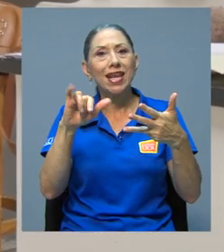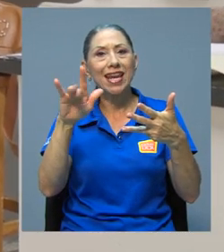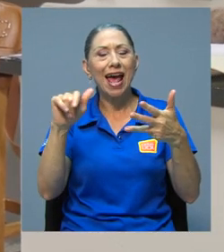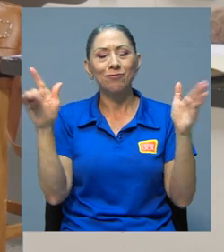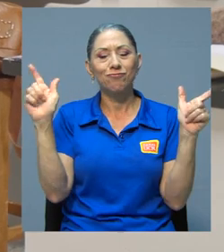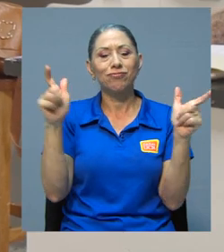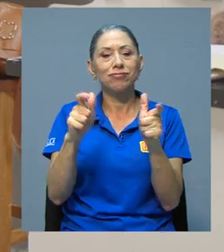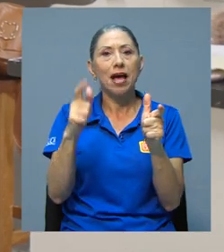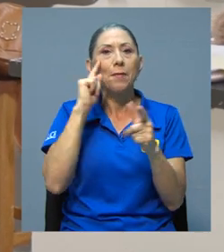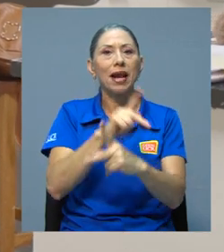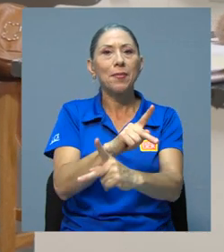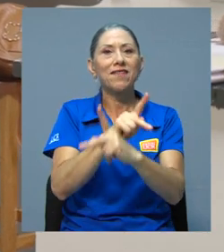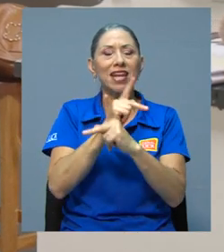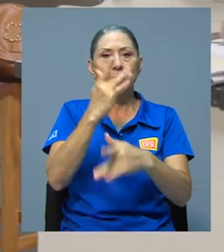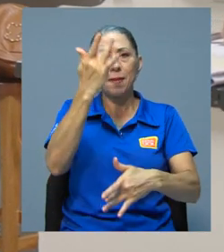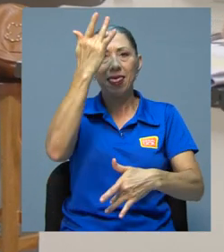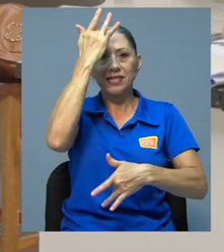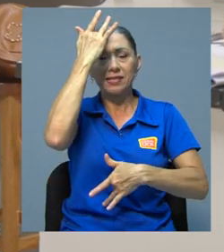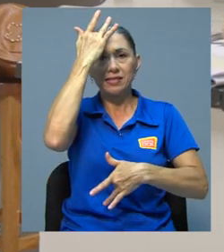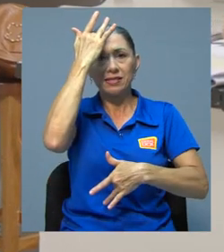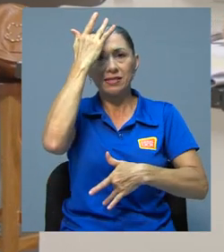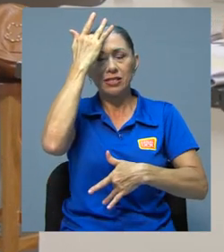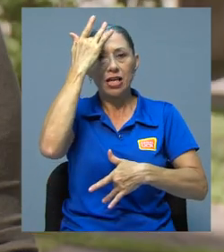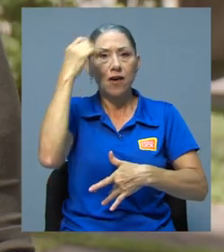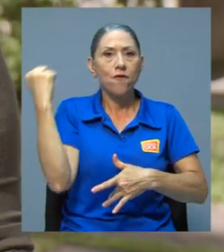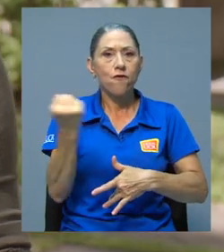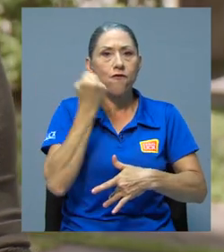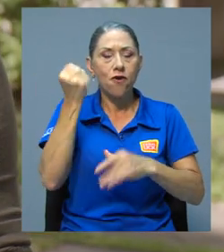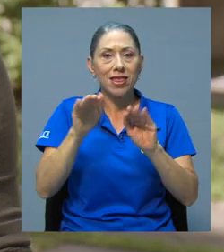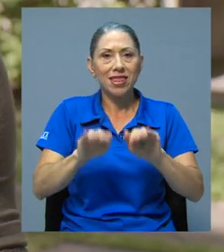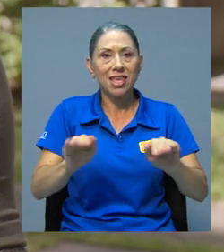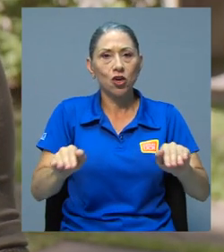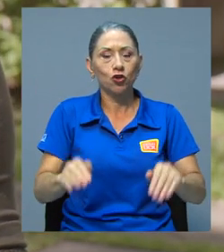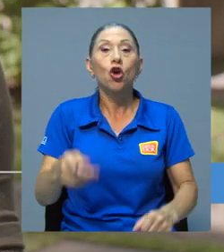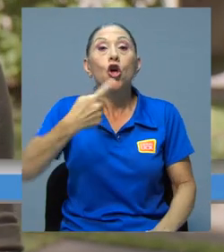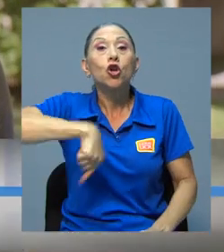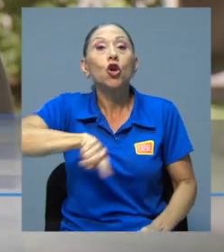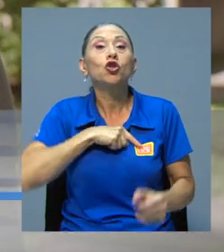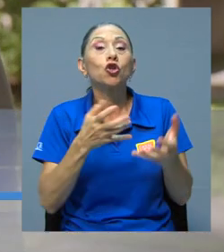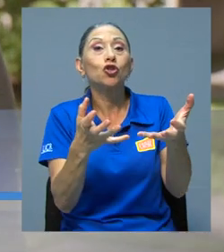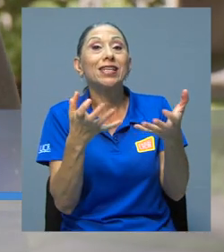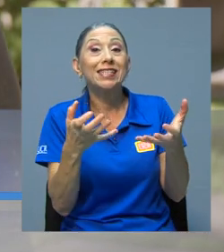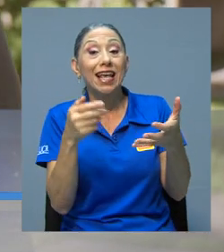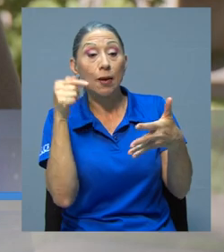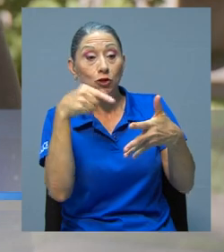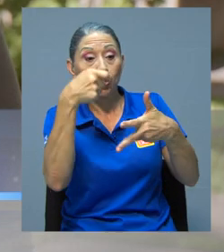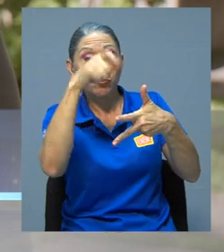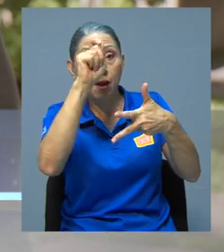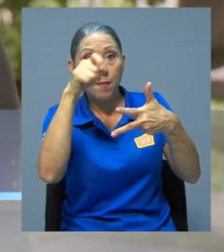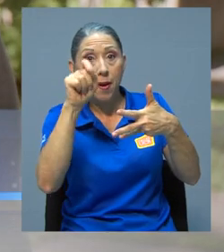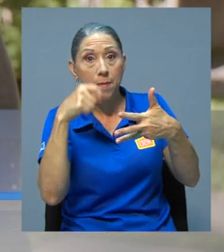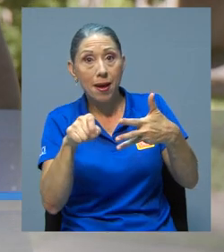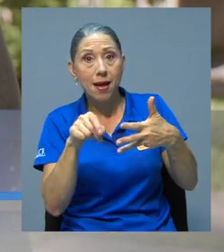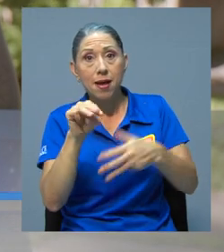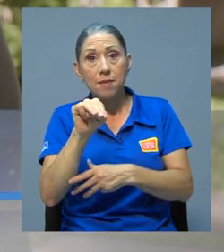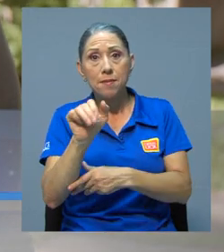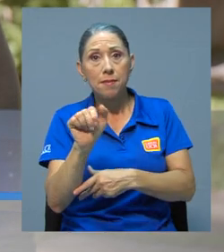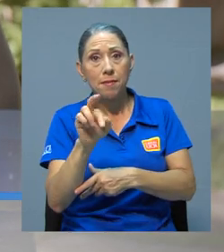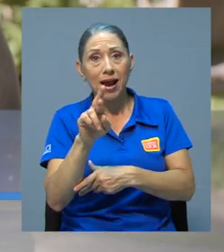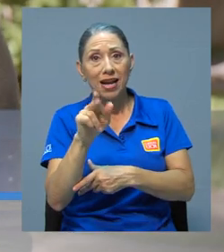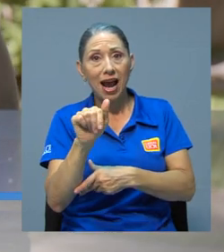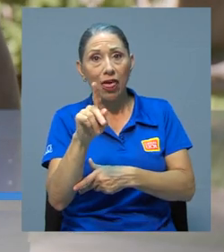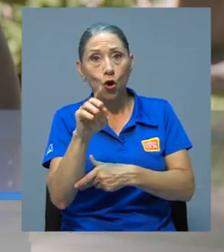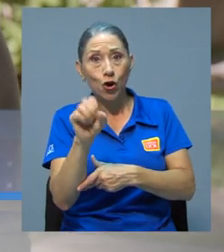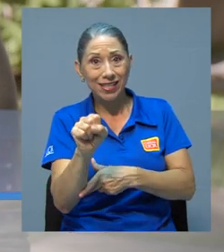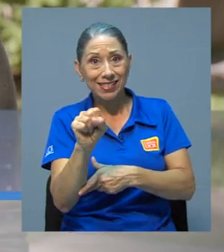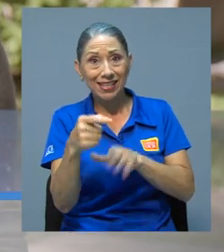el fin de prevenir el padecimiento de enfermedades crónicas. Nosotros quisiéramos que estos marcadores que presentamos en esta investigación